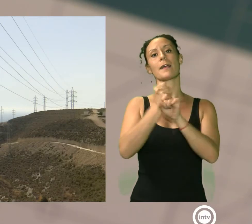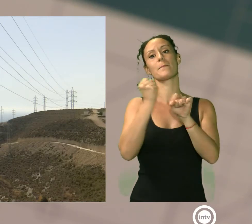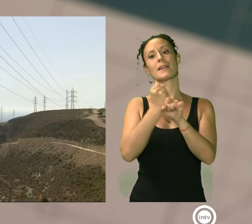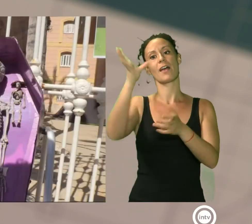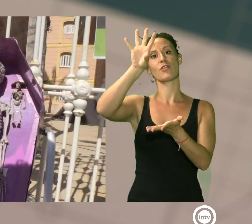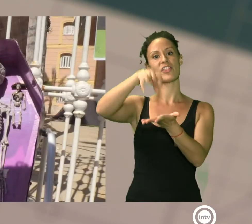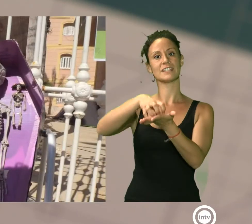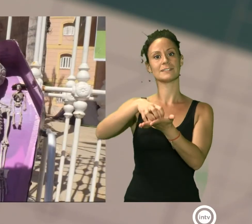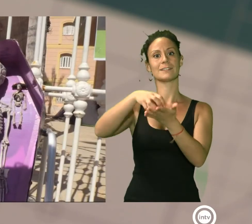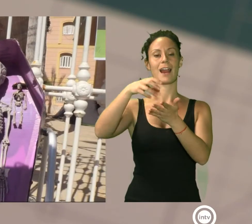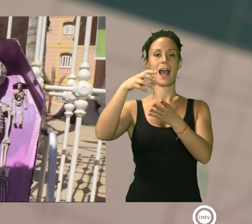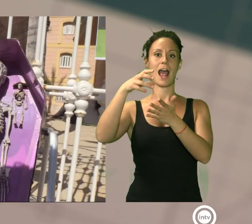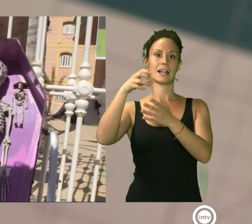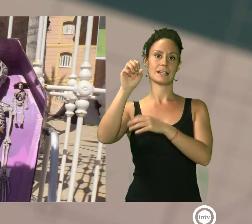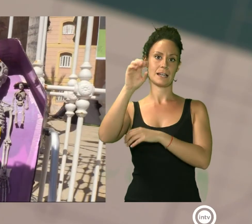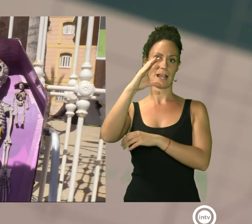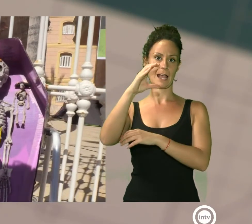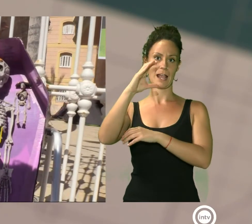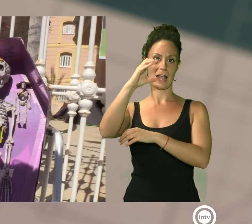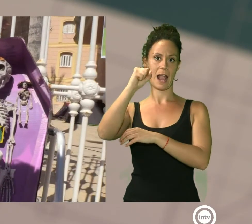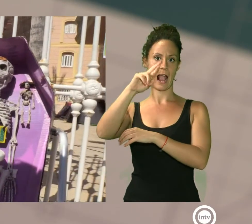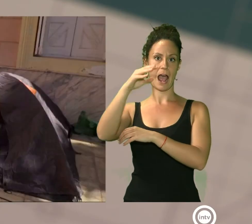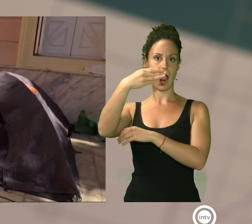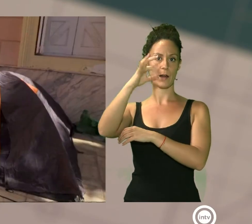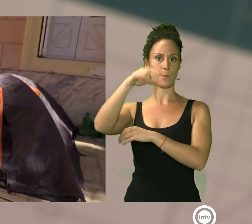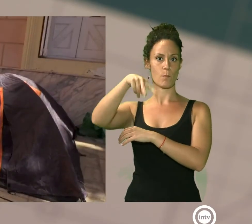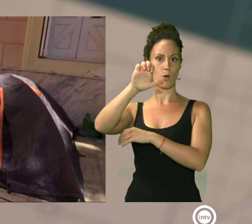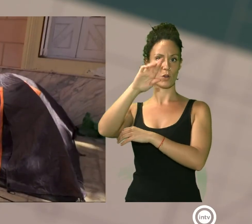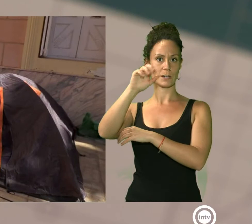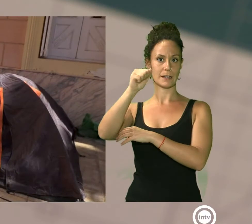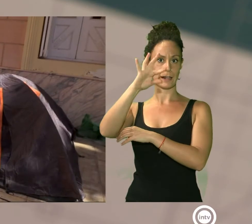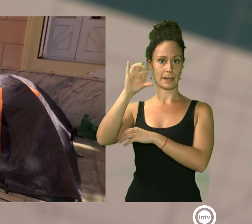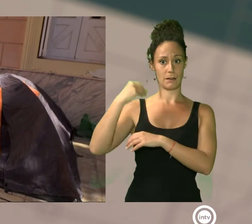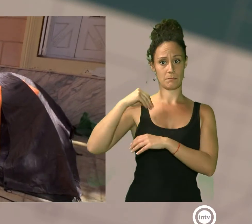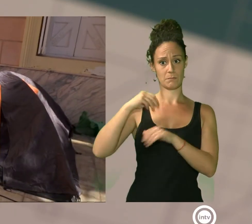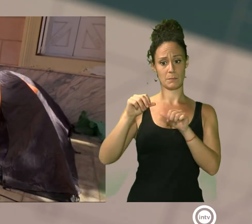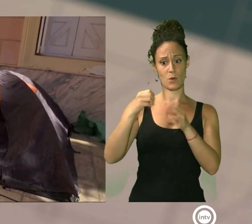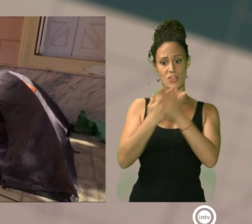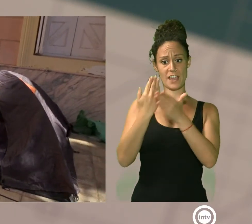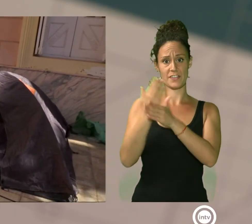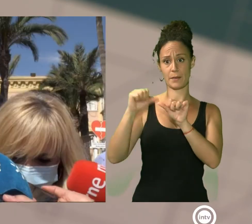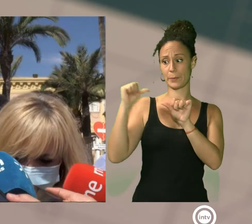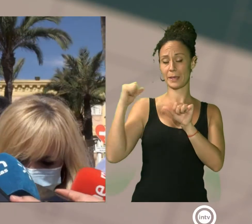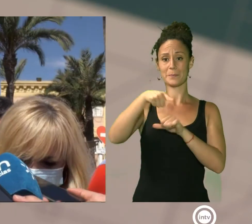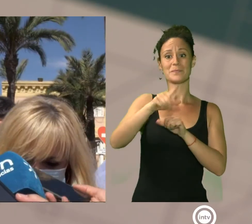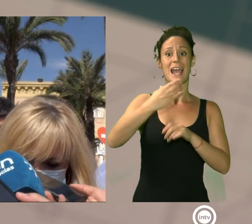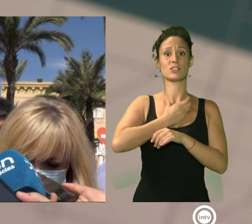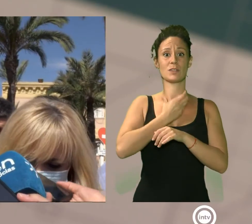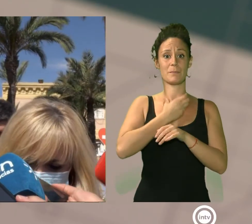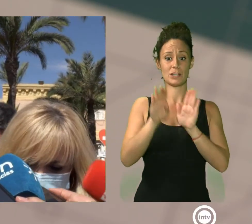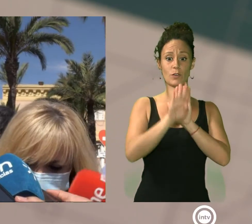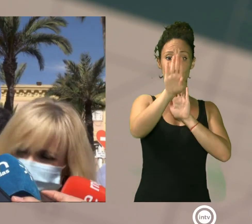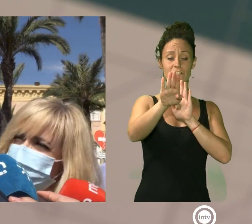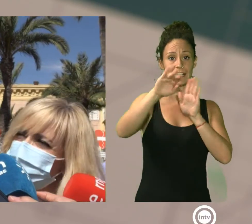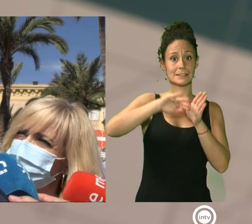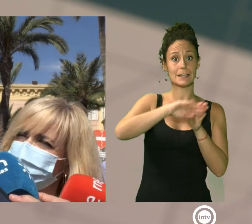Carboneras, que han estado varios días acampando frente al ayuntamiento para defender sus puestos de trabajo y pedir soluciones. Ahora mismo que Endesa no